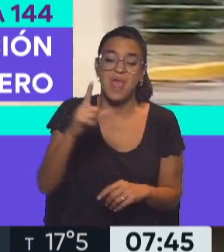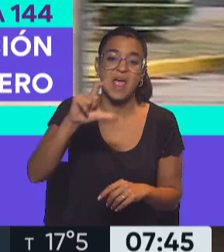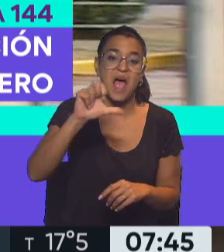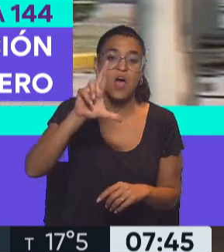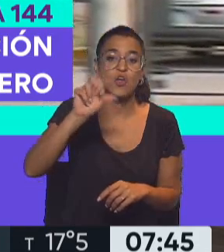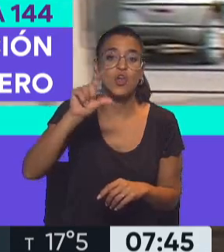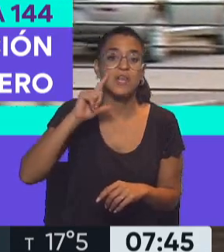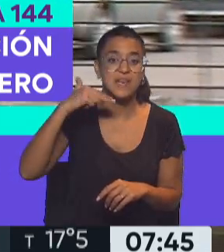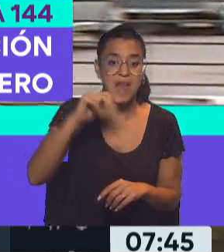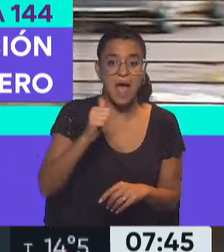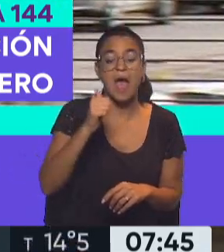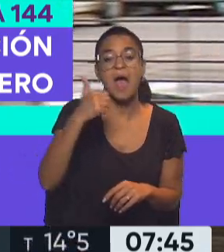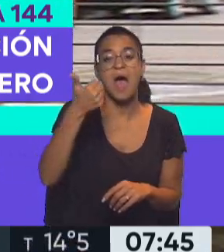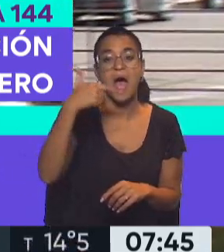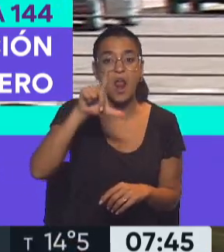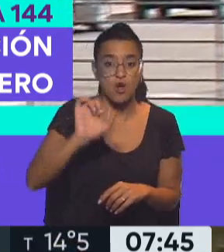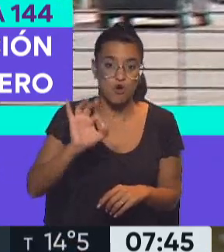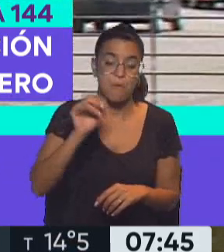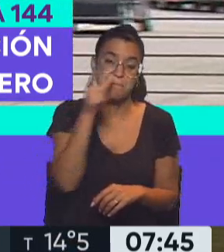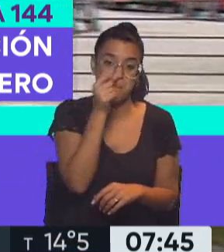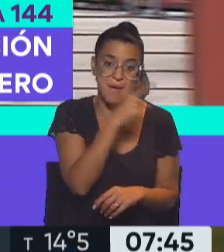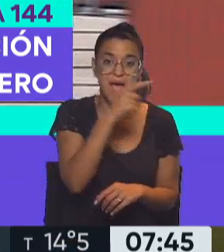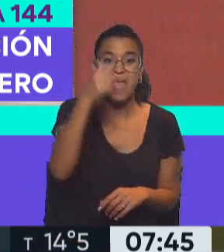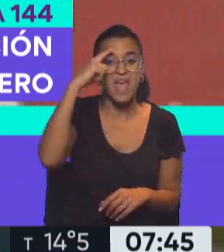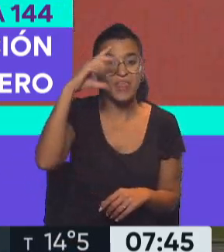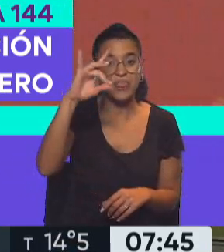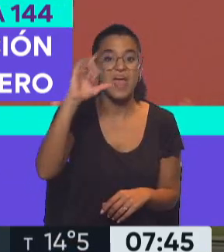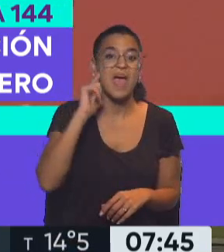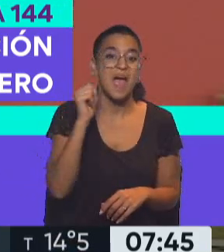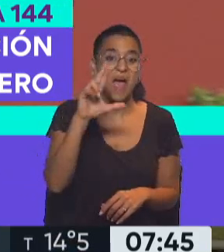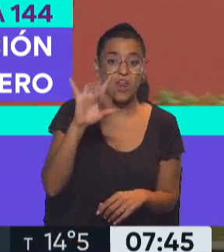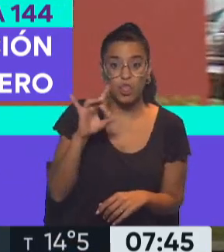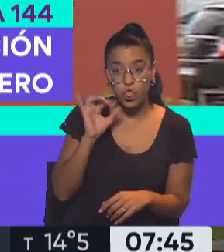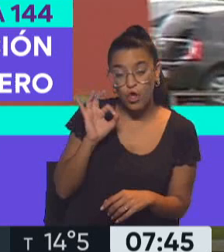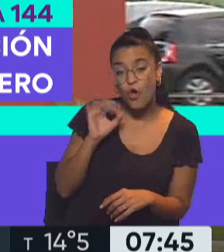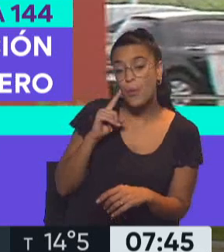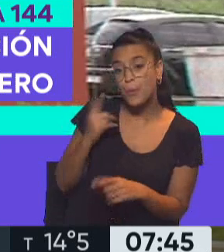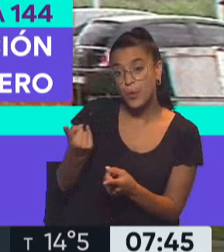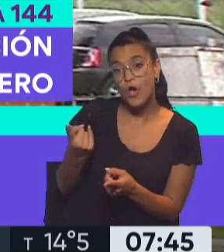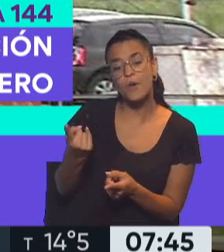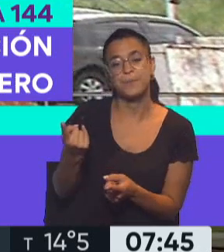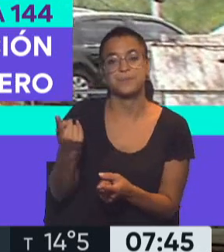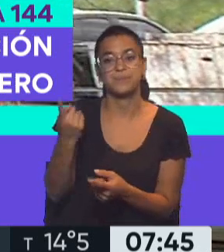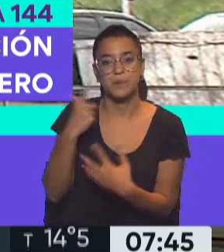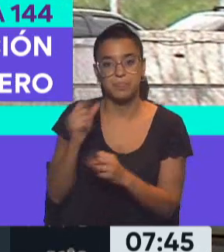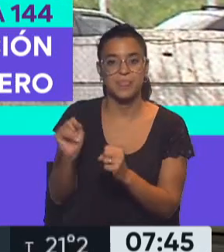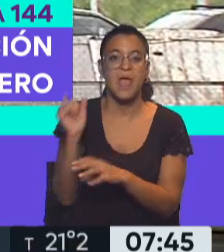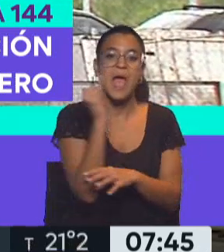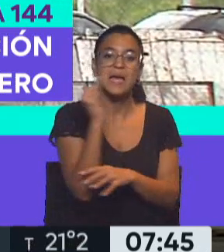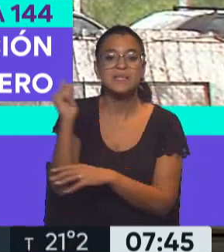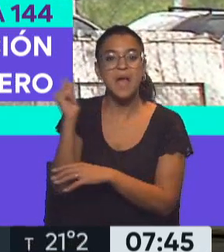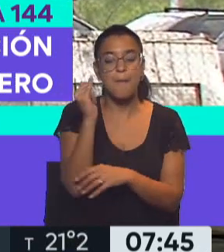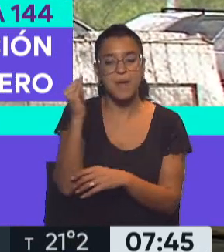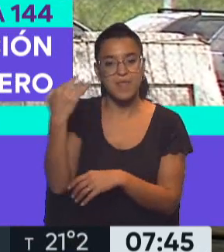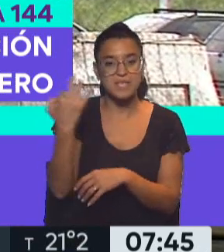estamos hablando por supuesto del papá de Edgardo, que luego de haber violado, de haber sido captado por las cámaras de